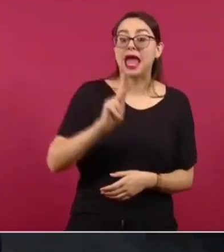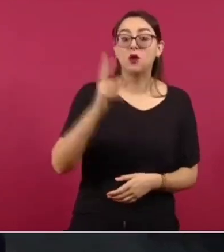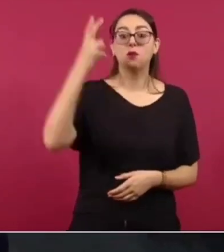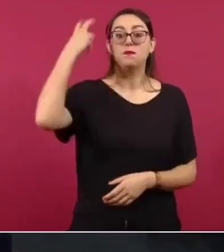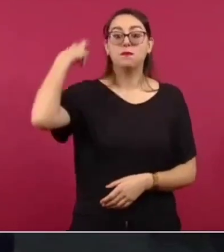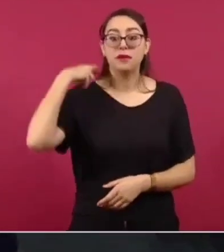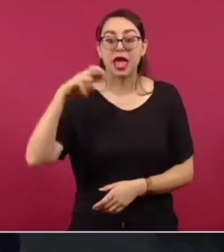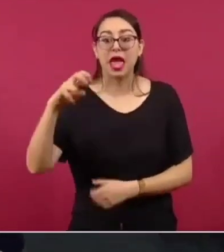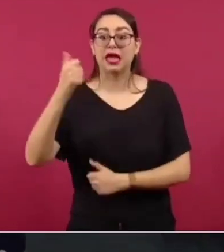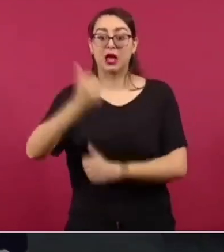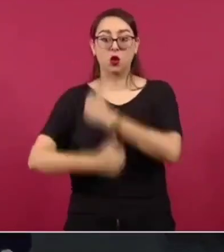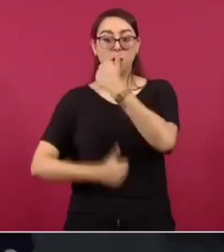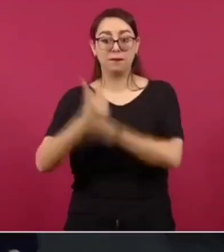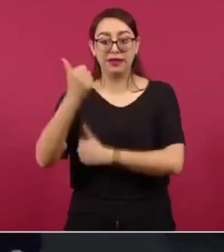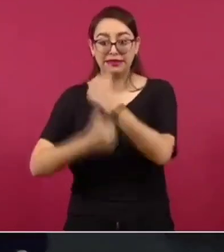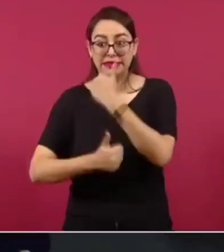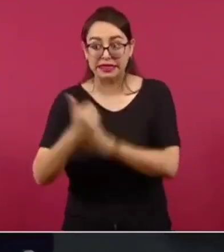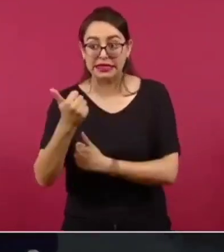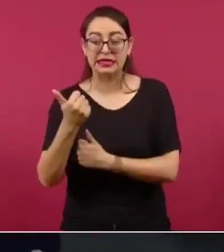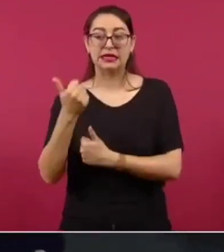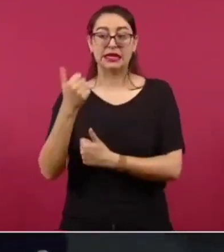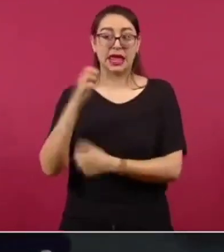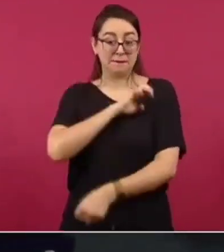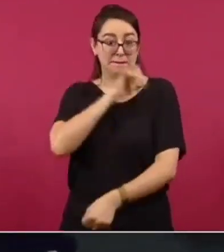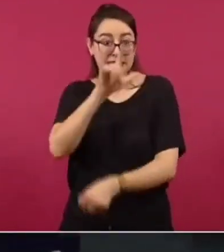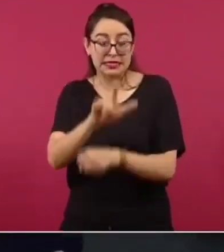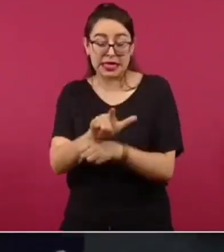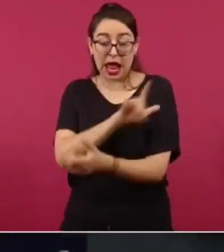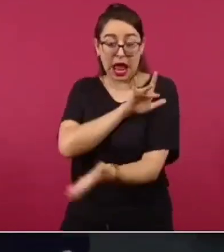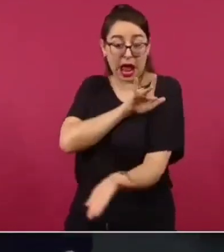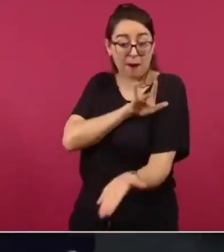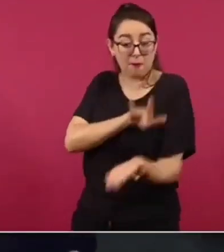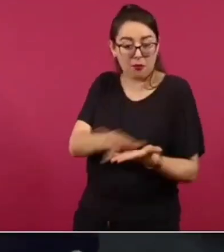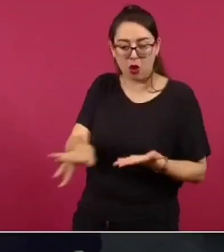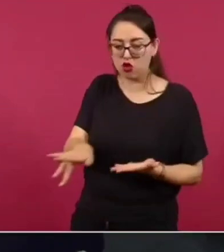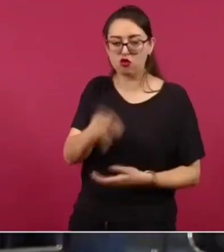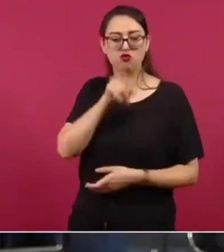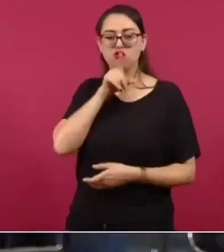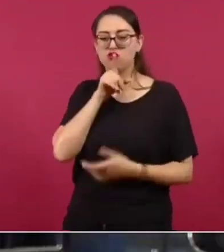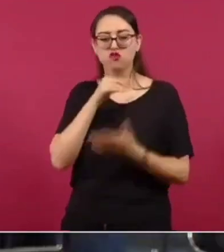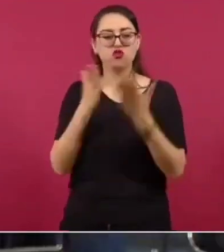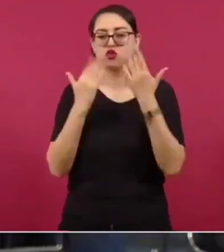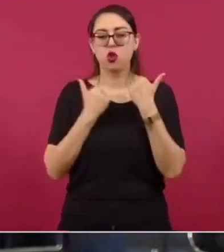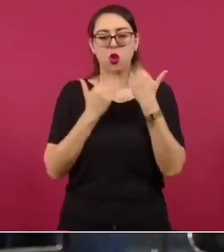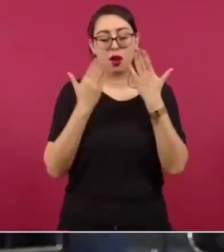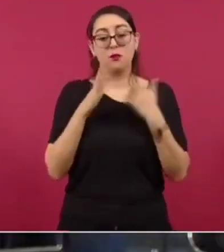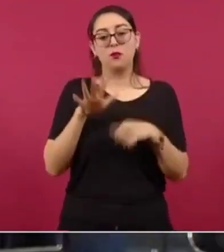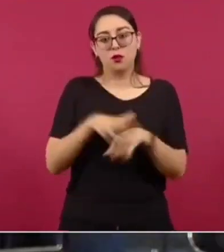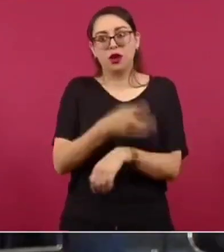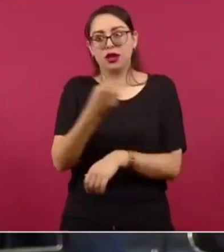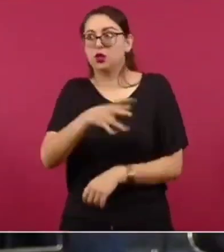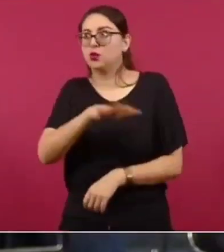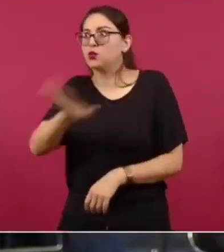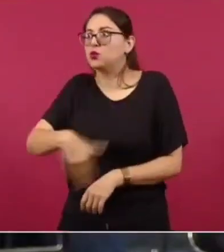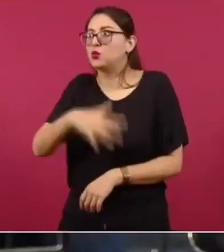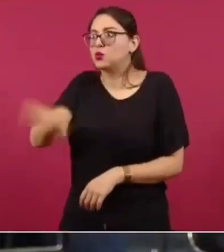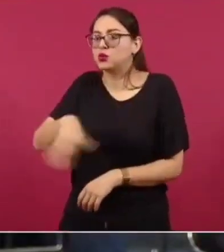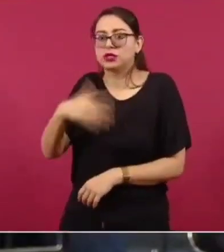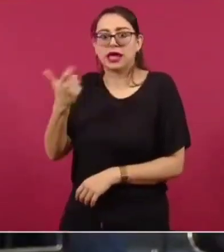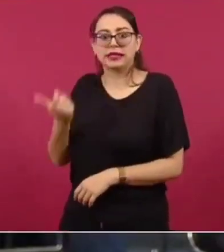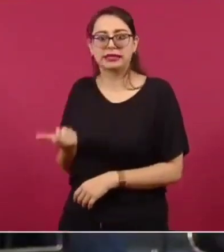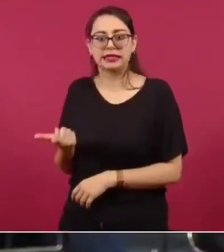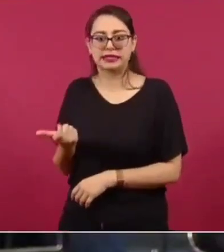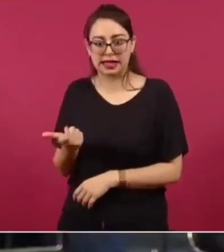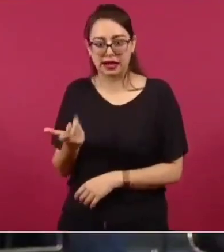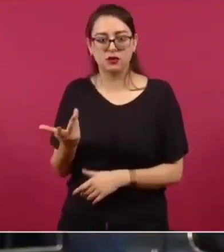apoyo necesario y por lo tanto tienen que recurrir a otro tipo de hechos. Esto, presidente, también en medio de declaraciones